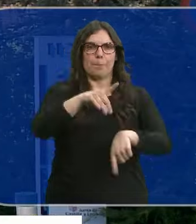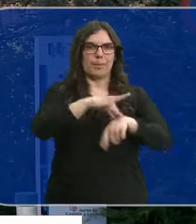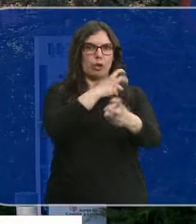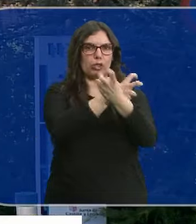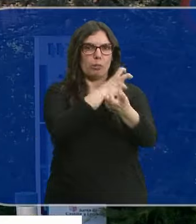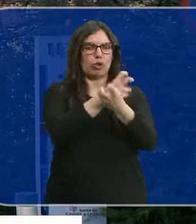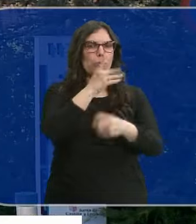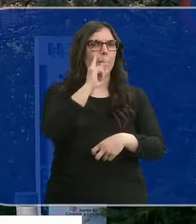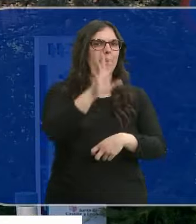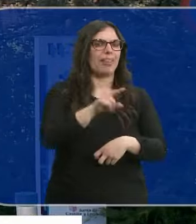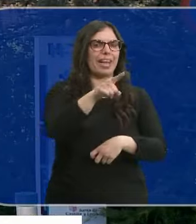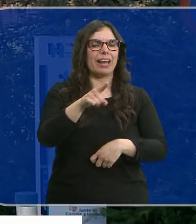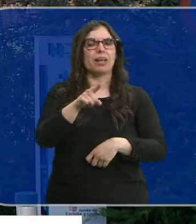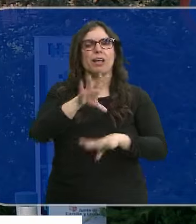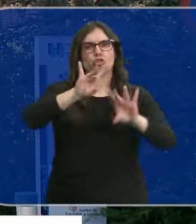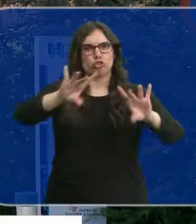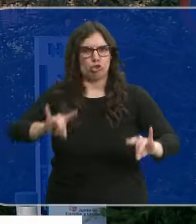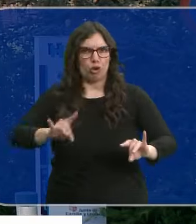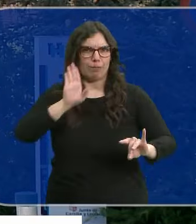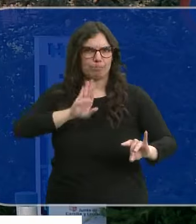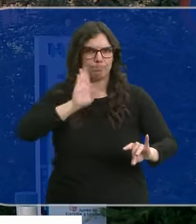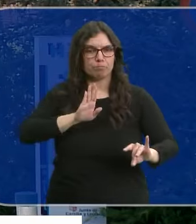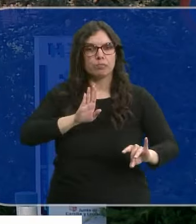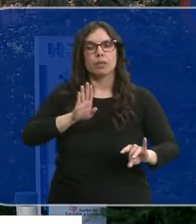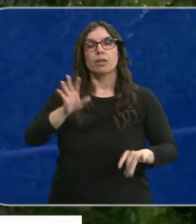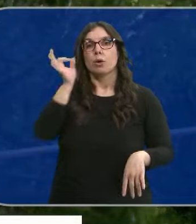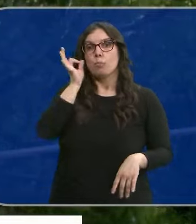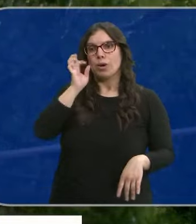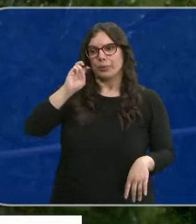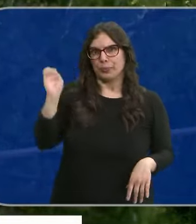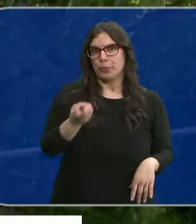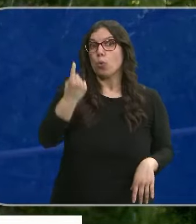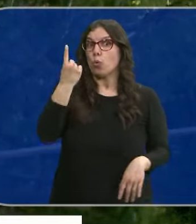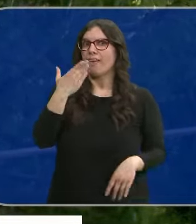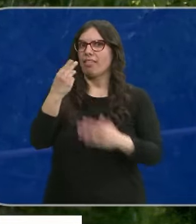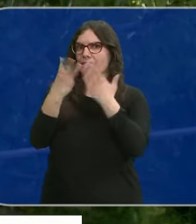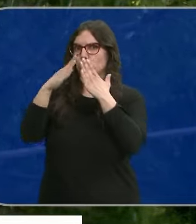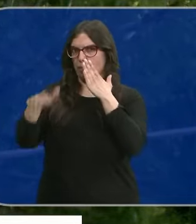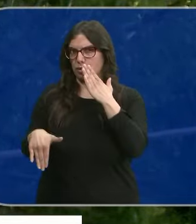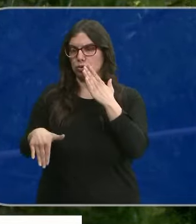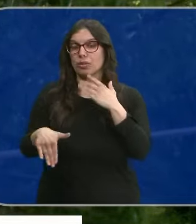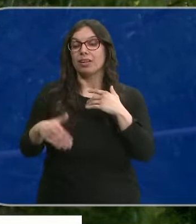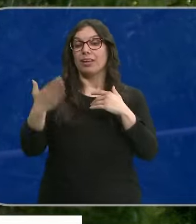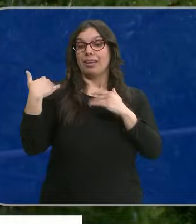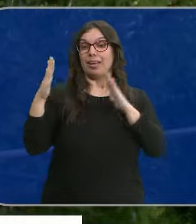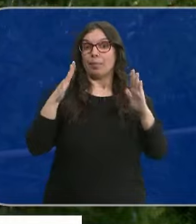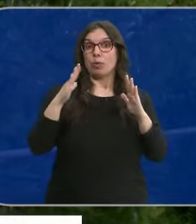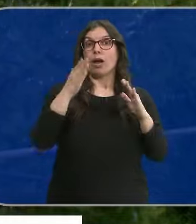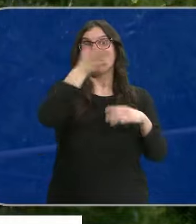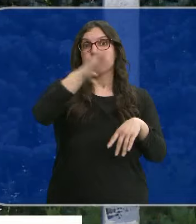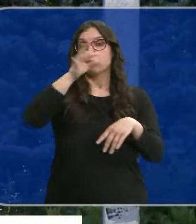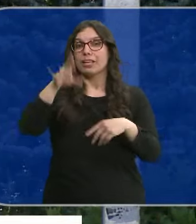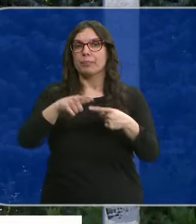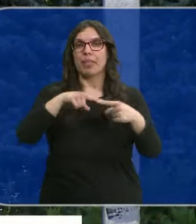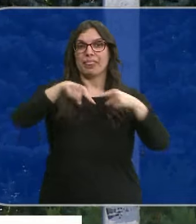por supuestos tocamientos. Las víctimas eran varias pacientes, al menos una de ellas menor de edad. Se trata de los que entonces eran el director del